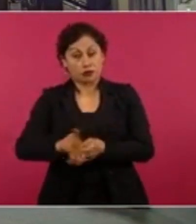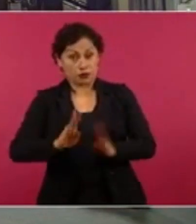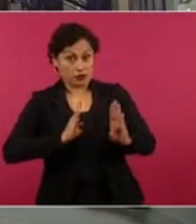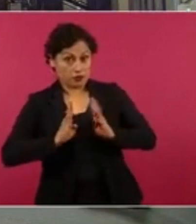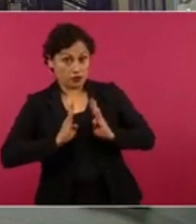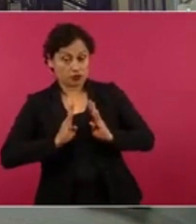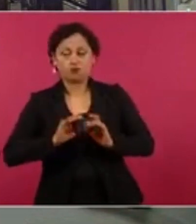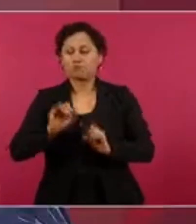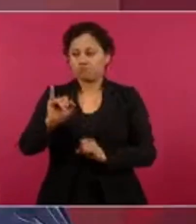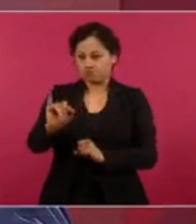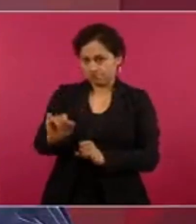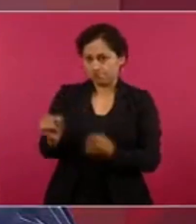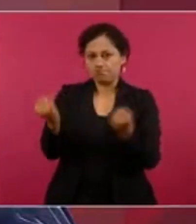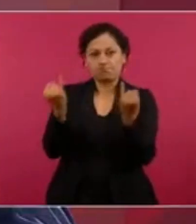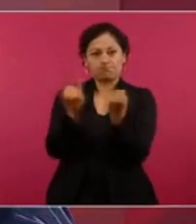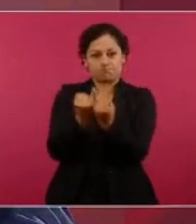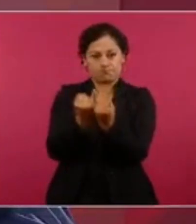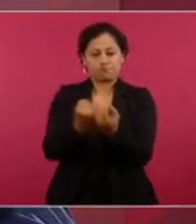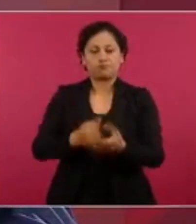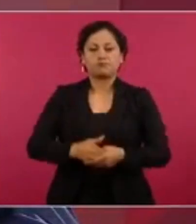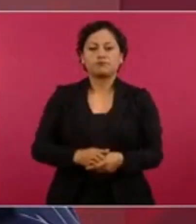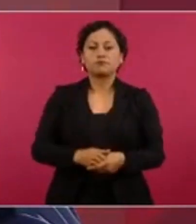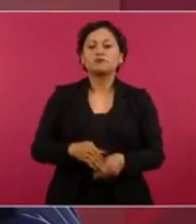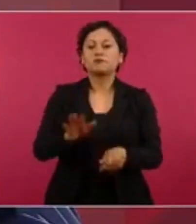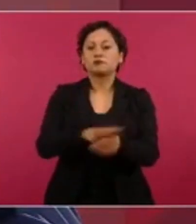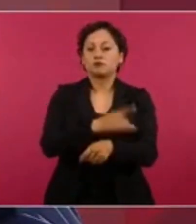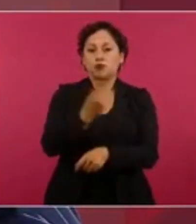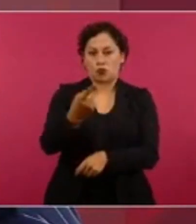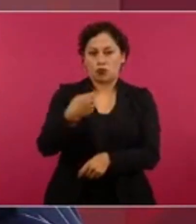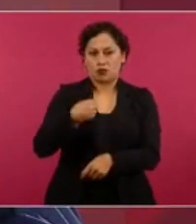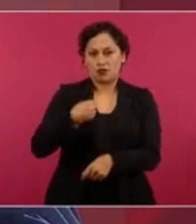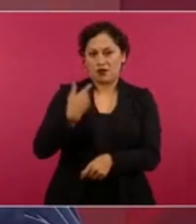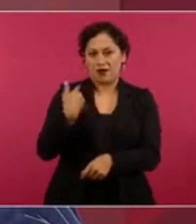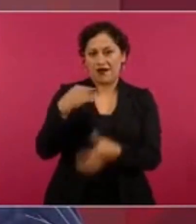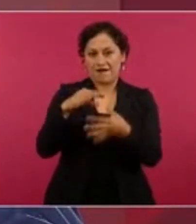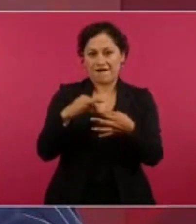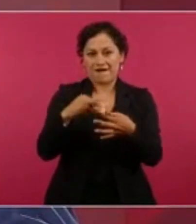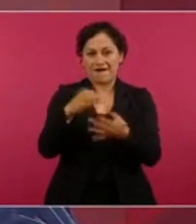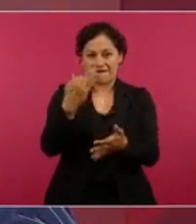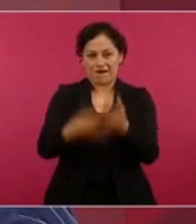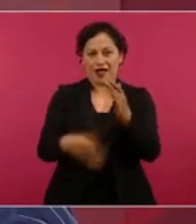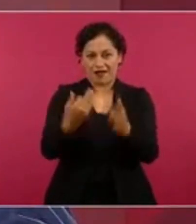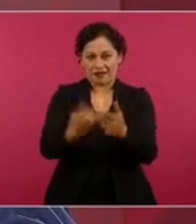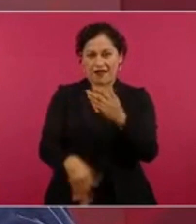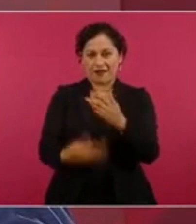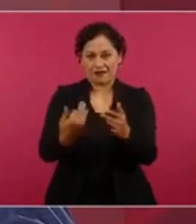porque me faltó en la lista justicia,